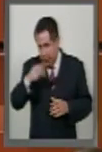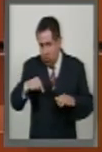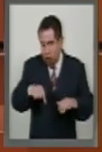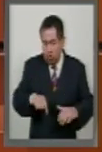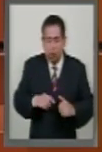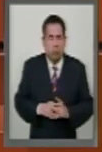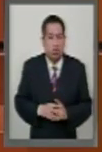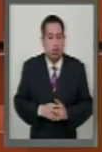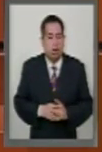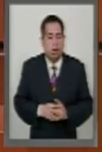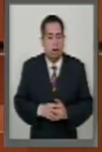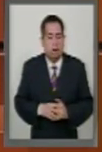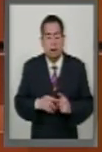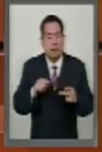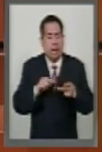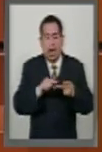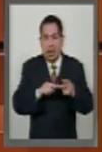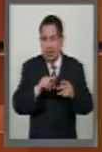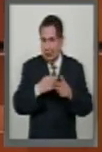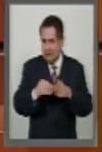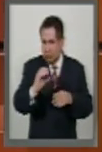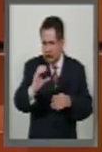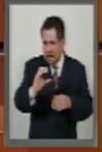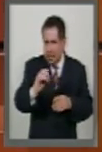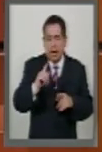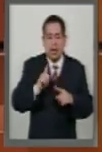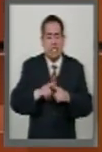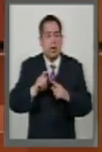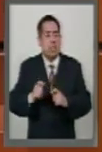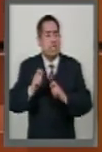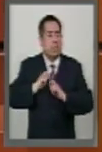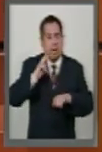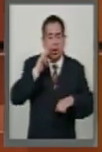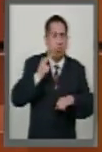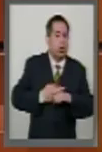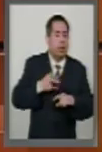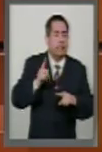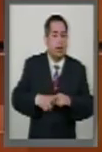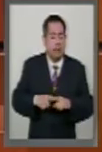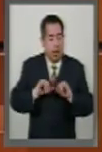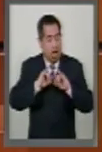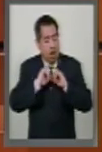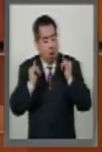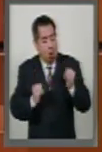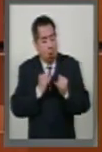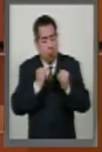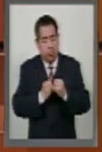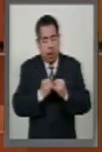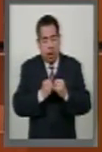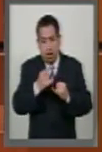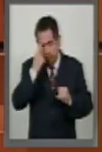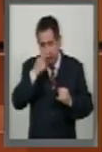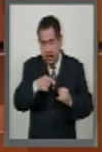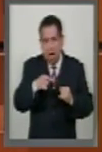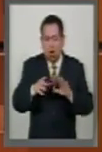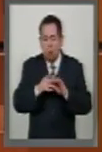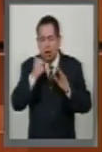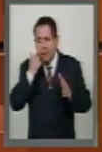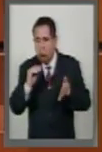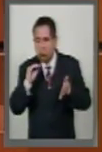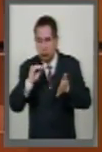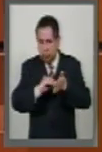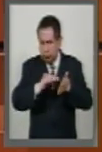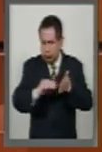Mexicanos, donde se habla de las atribuciones de la Junta para quedar de la siguiente